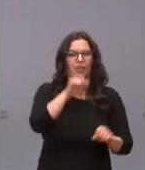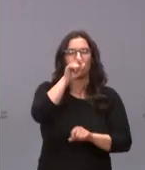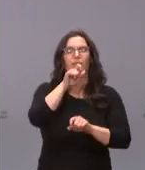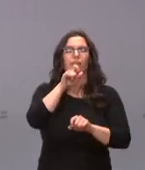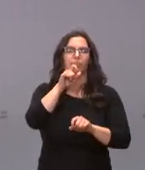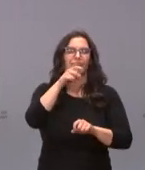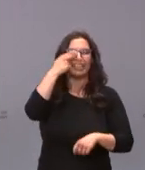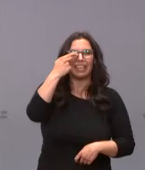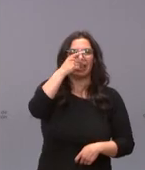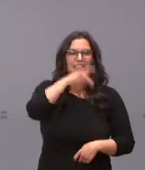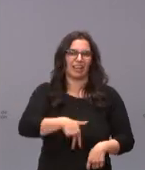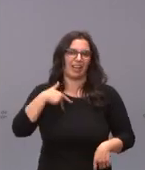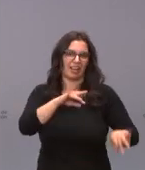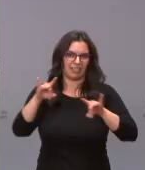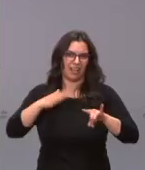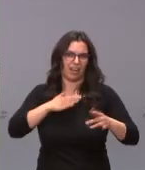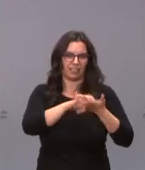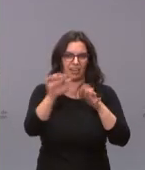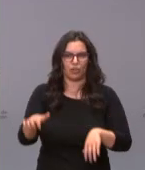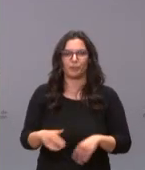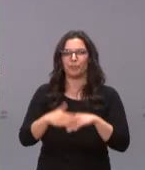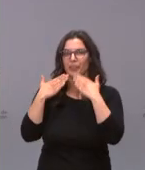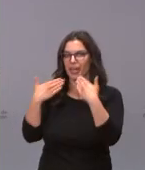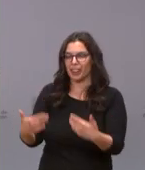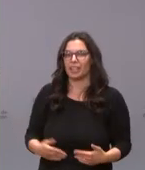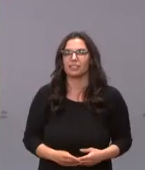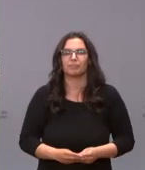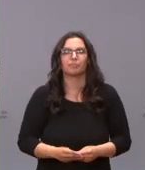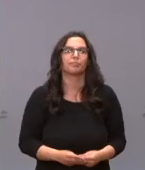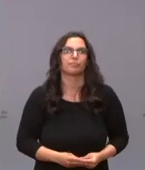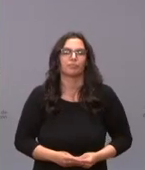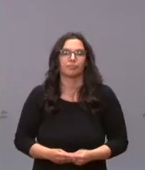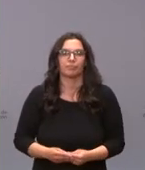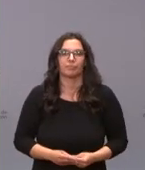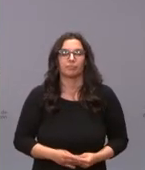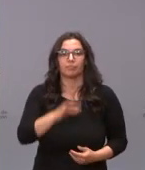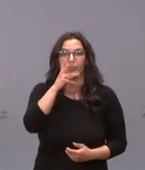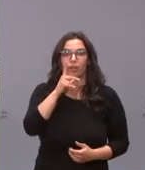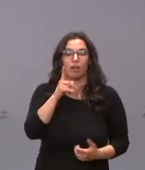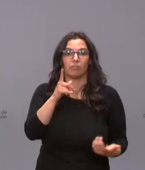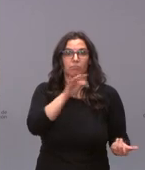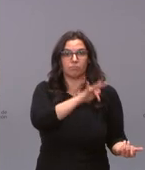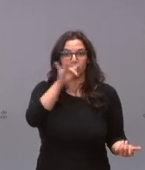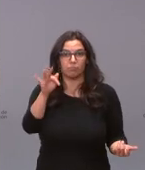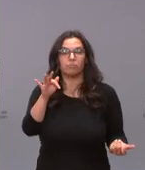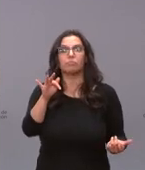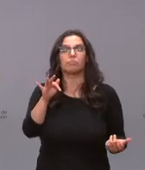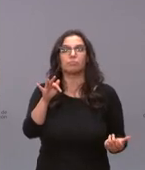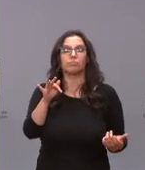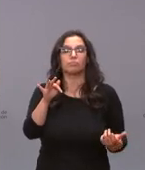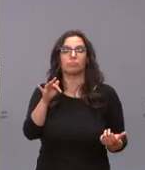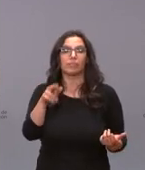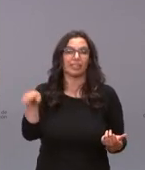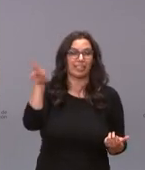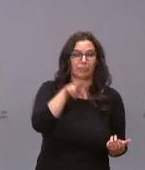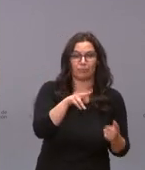generales de nuestra tierra. Gracias, consejero. Pasamos ahora, a continuación, a hacer un breve repaso